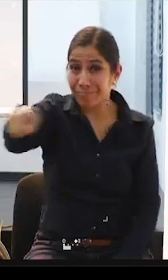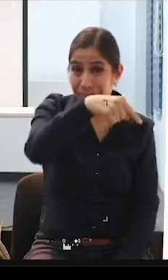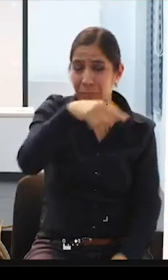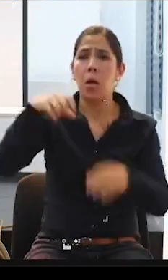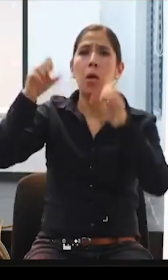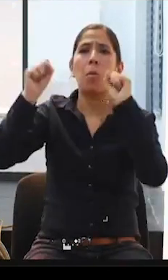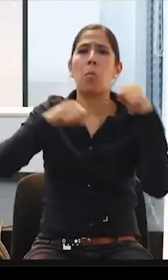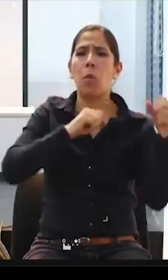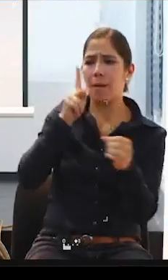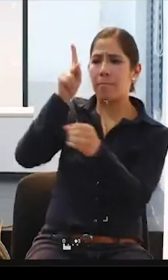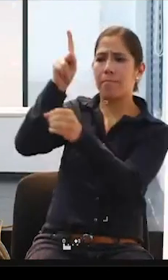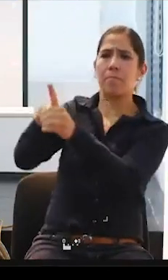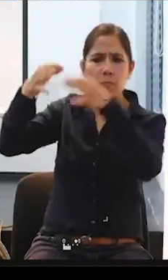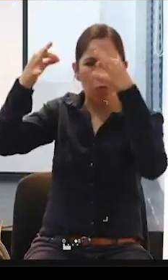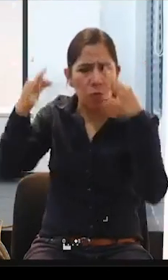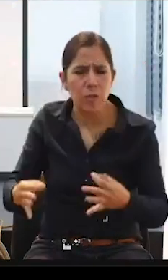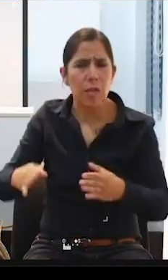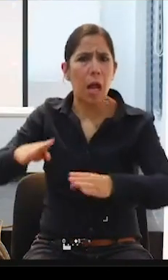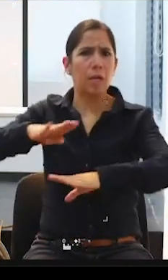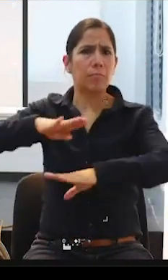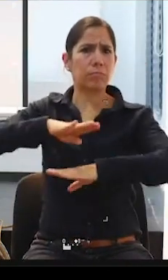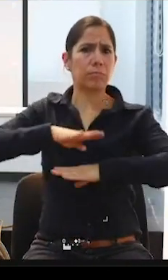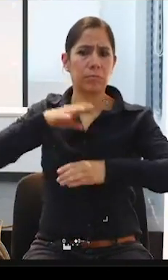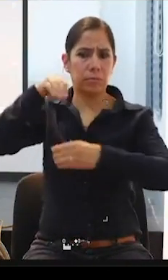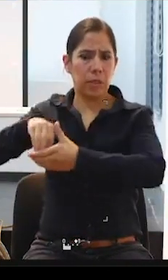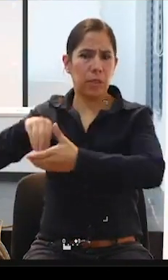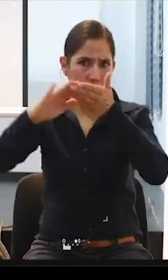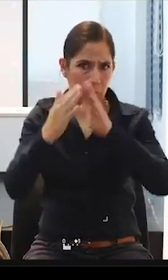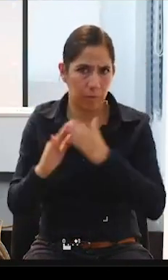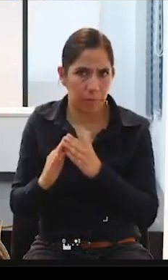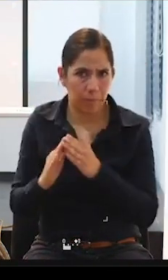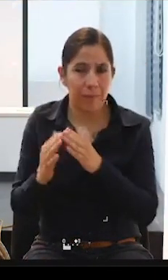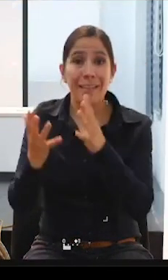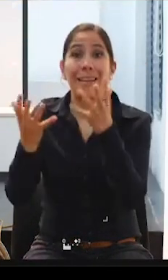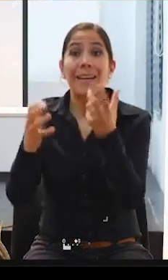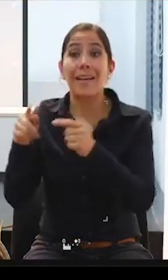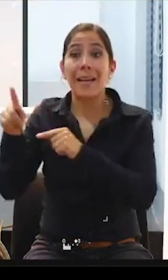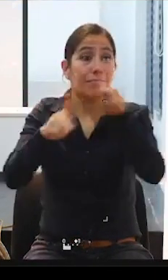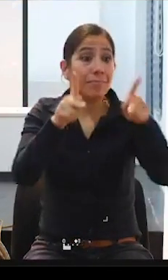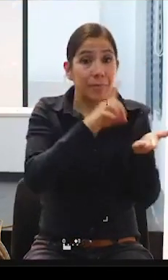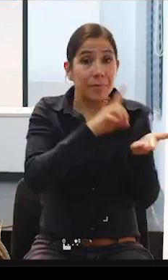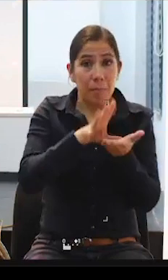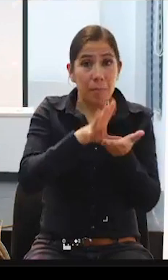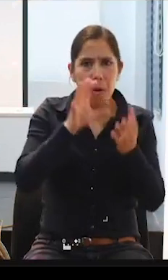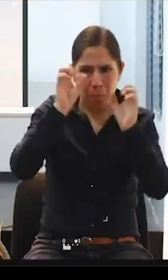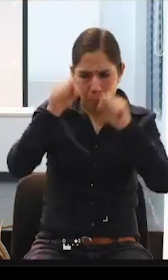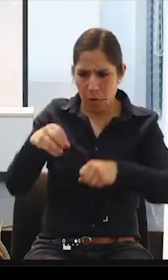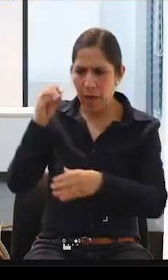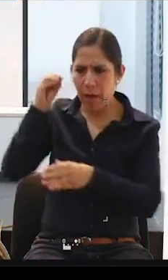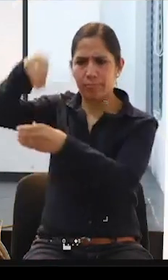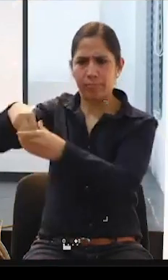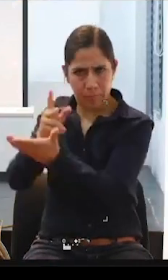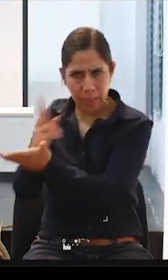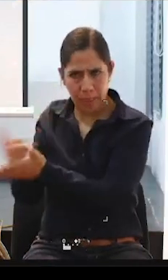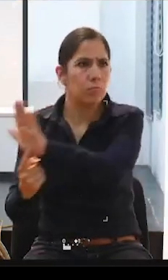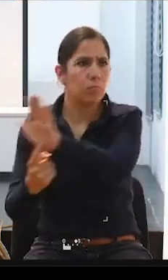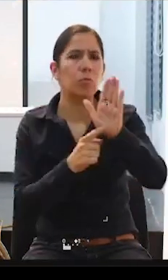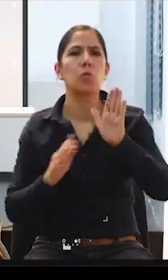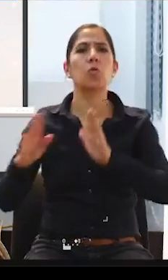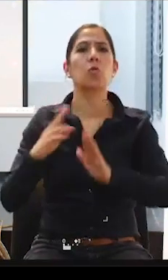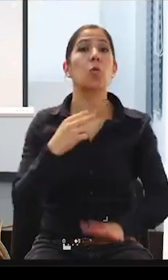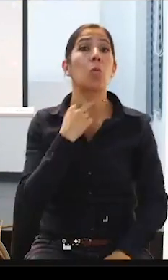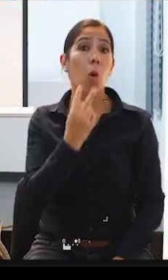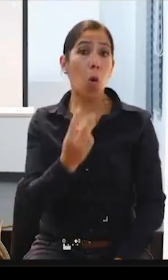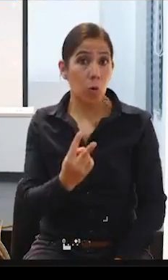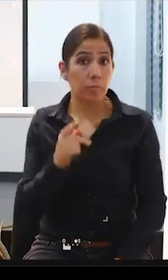discapacidad en su comunidad, ¿verdad? Que las personas fueran visibles, que se proyectaran, que realmente estuvieran dando su voz. Y